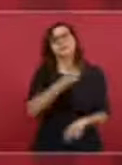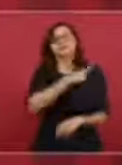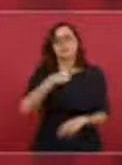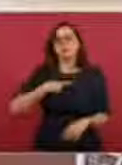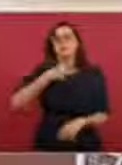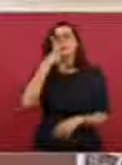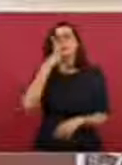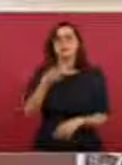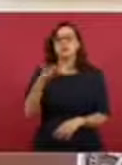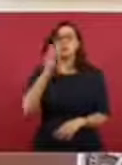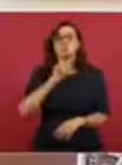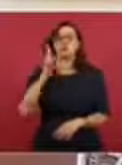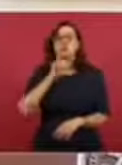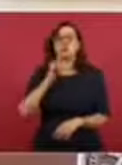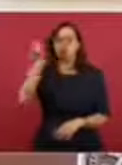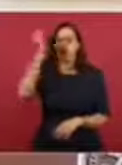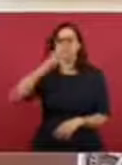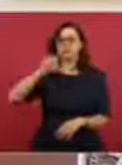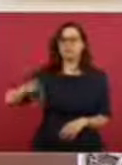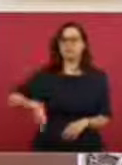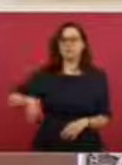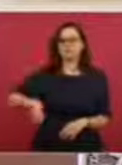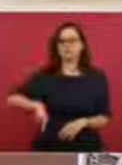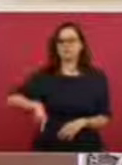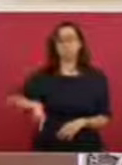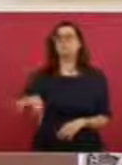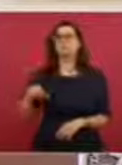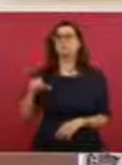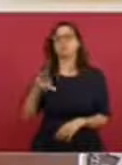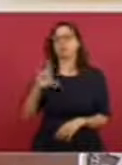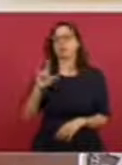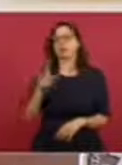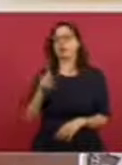nuestro apoyo y es una mujer íntegra,